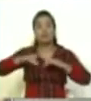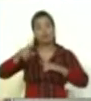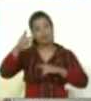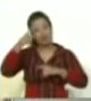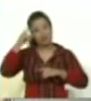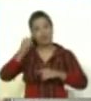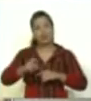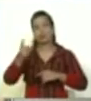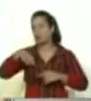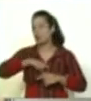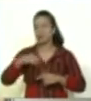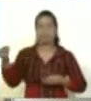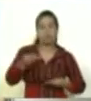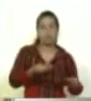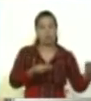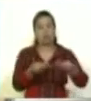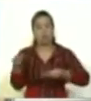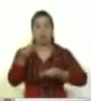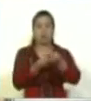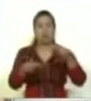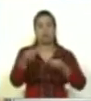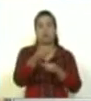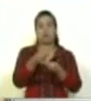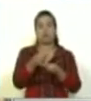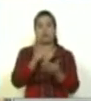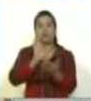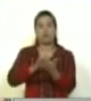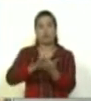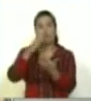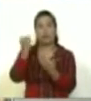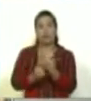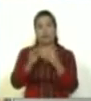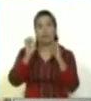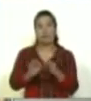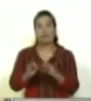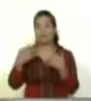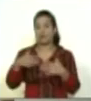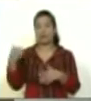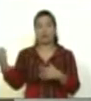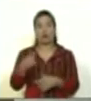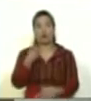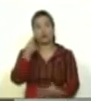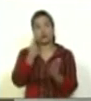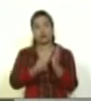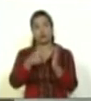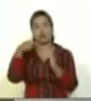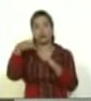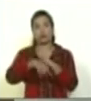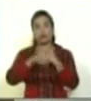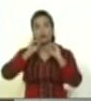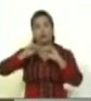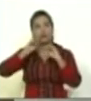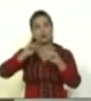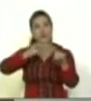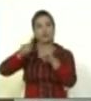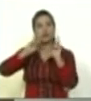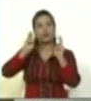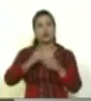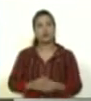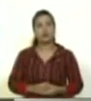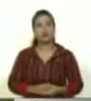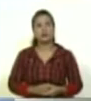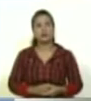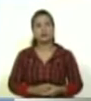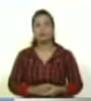como puesto para la vaca. Para lograr un proyecto que es reconocido por sus profundos análisis de formación en diversos temas, ¿correcto?